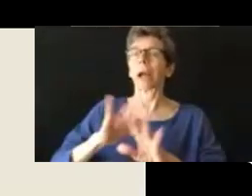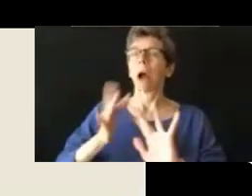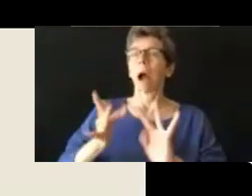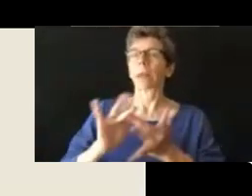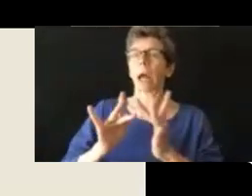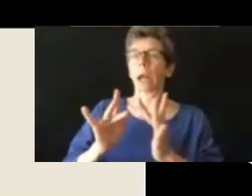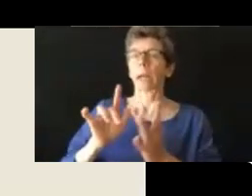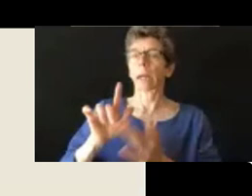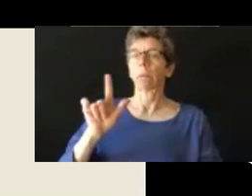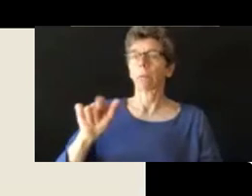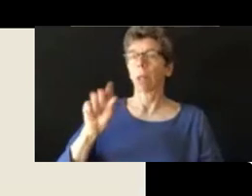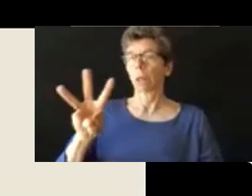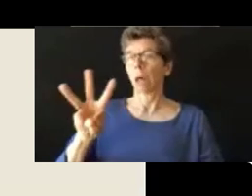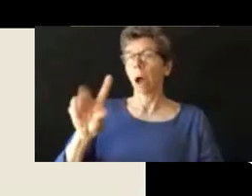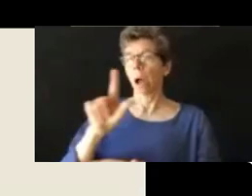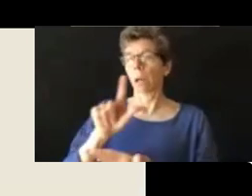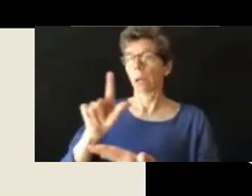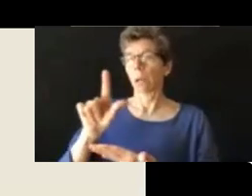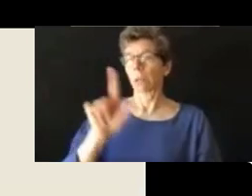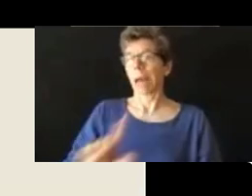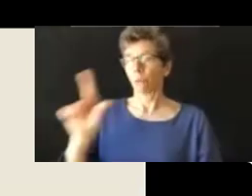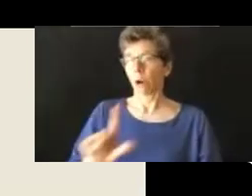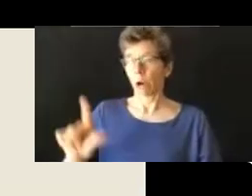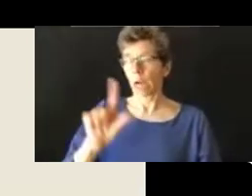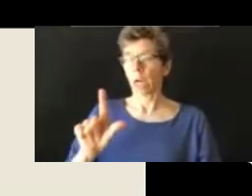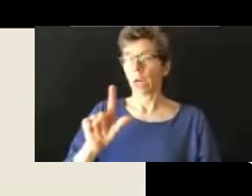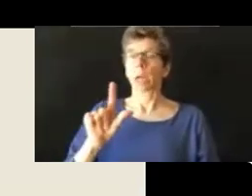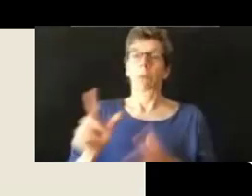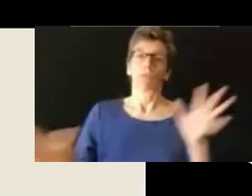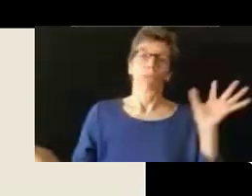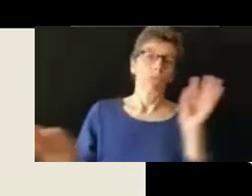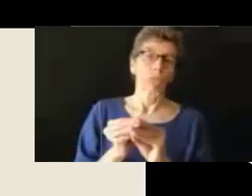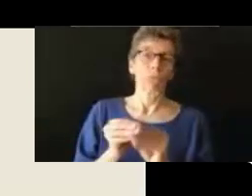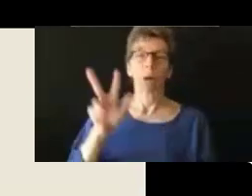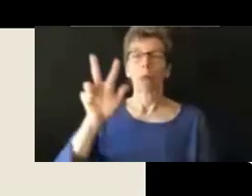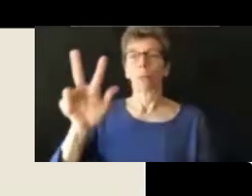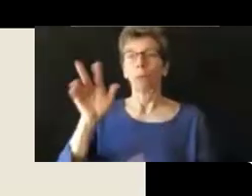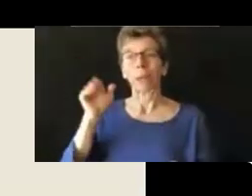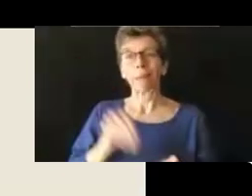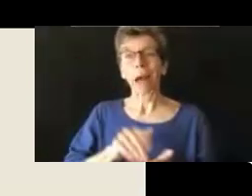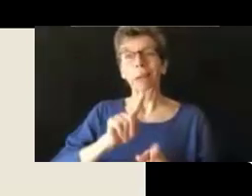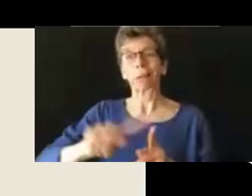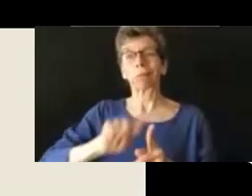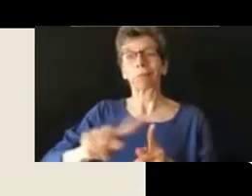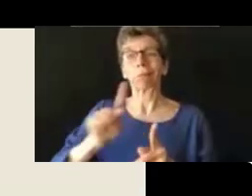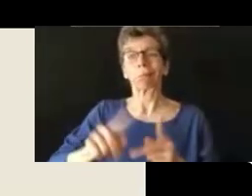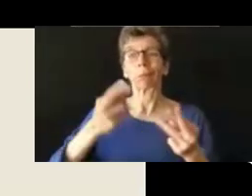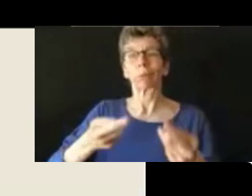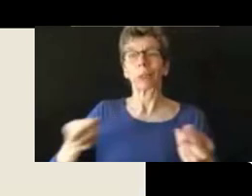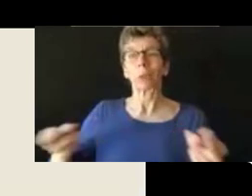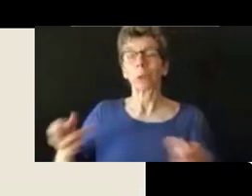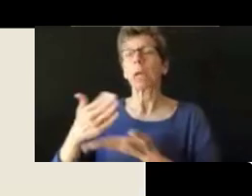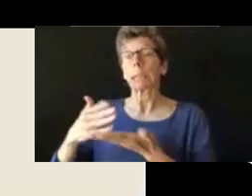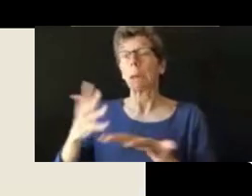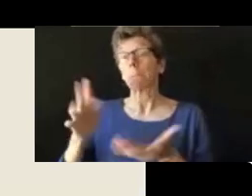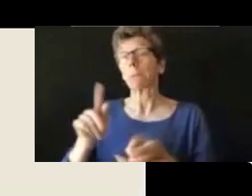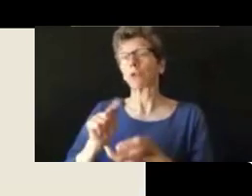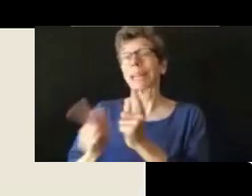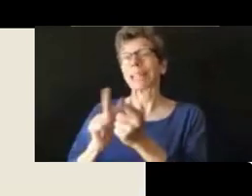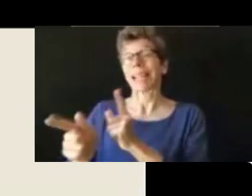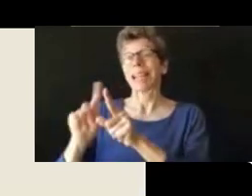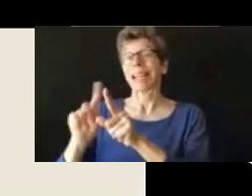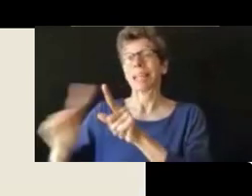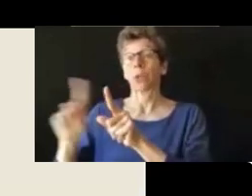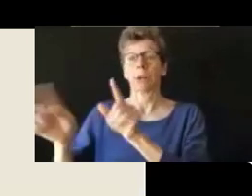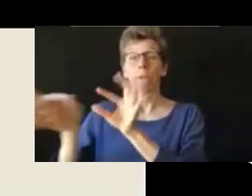una biblioteca gratuita en línea que tiene más de 3,000 recursos que han sido traducidos en diferentes idiomas, están